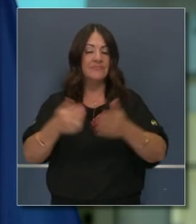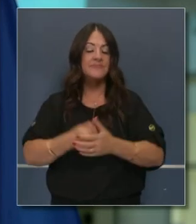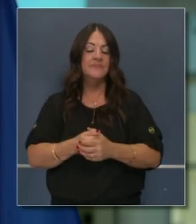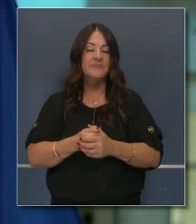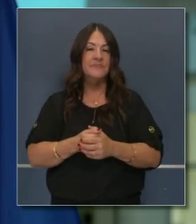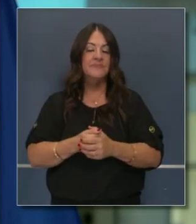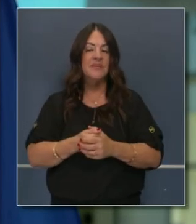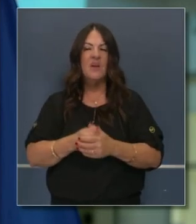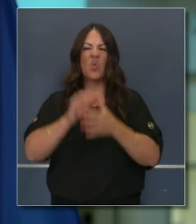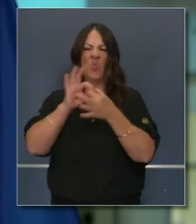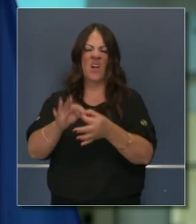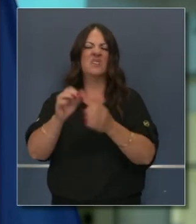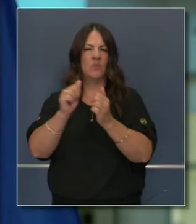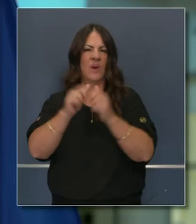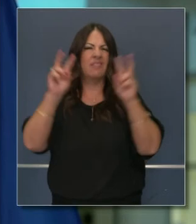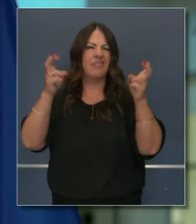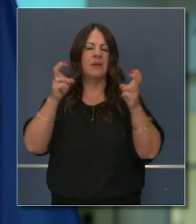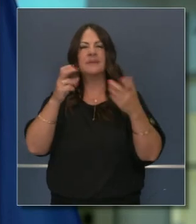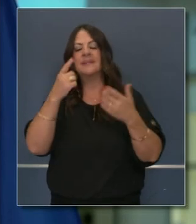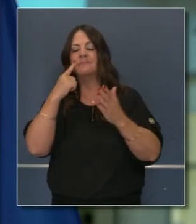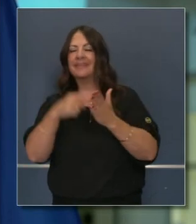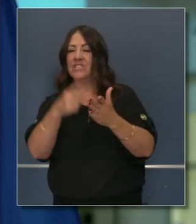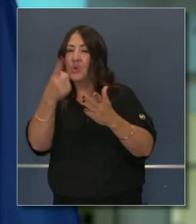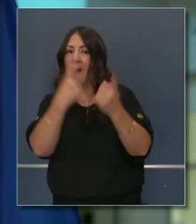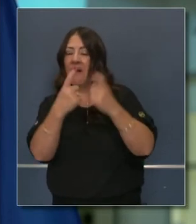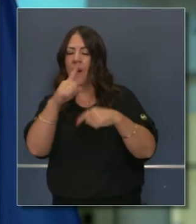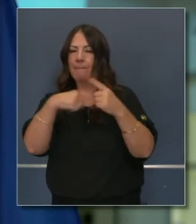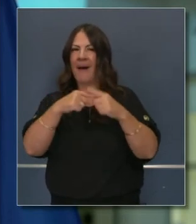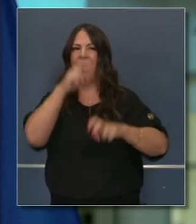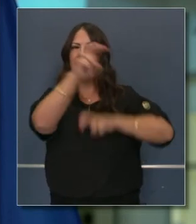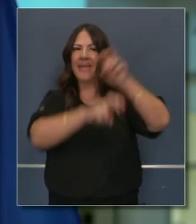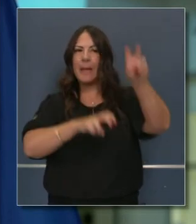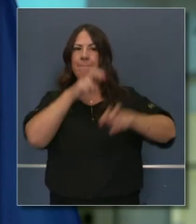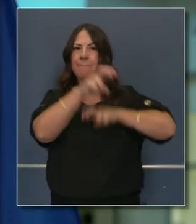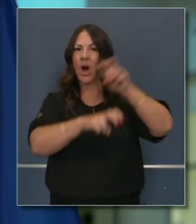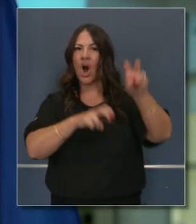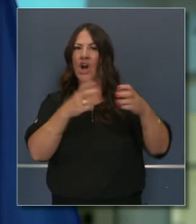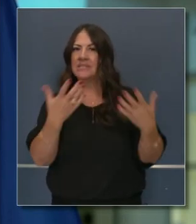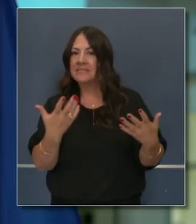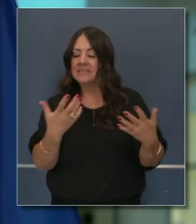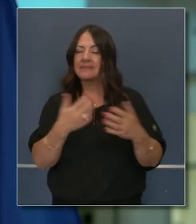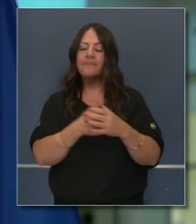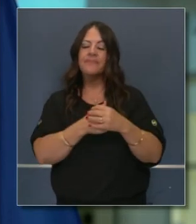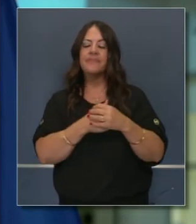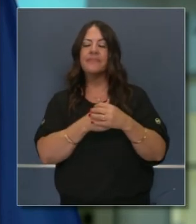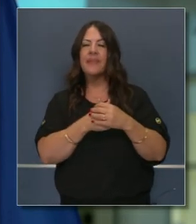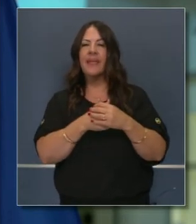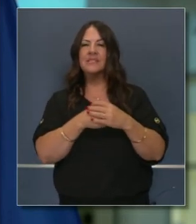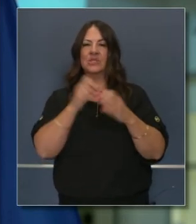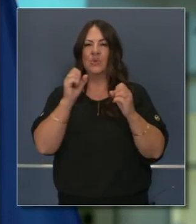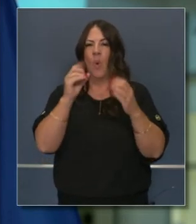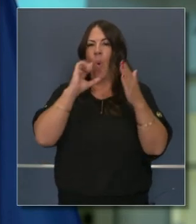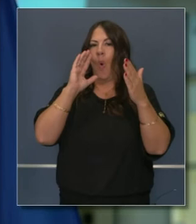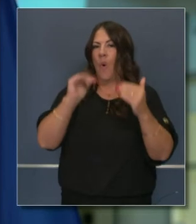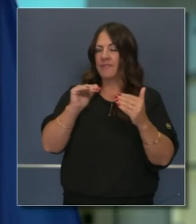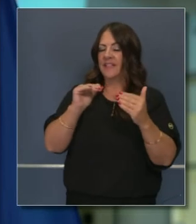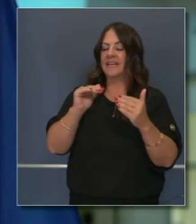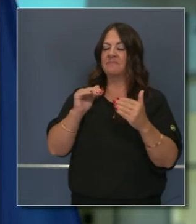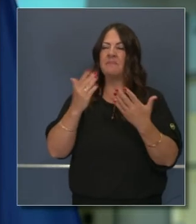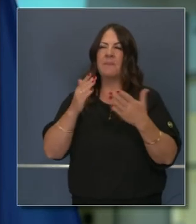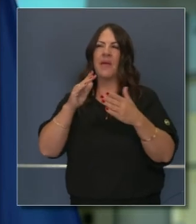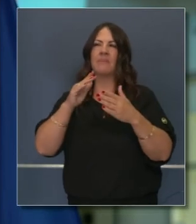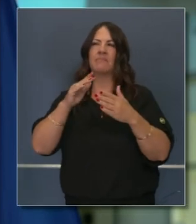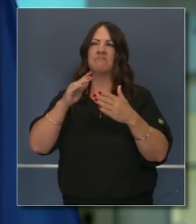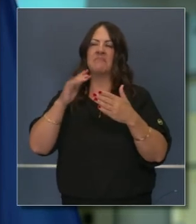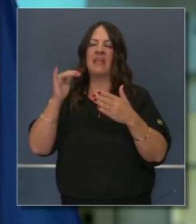publicados en cuanto a parques de atracciones y esperamos que muy pronto,